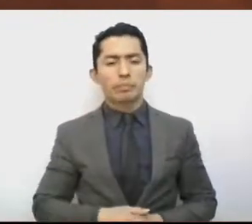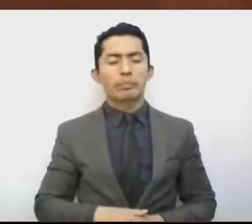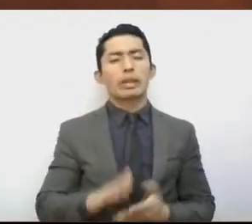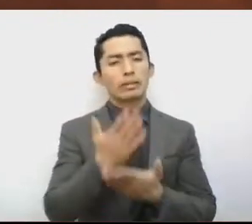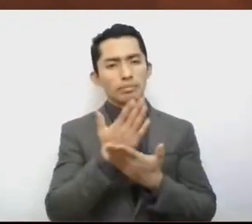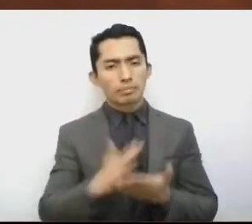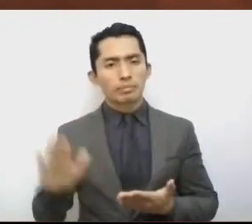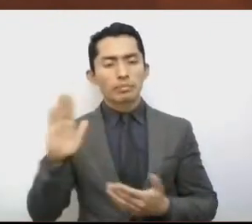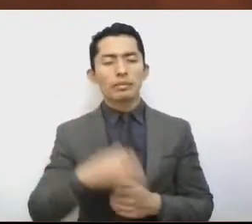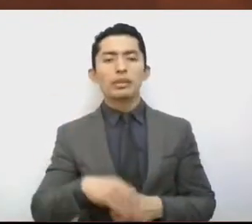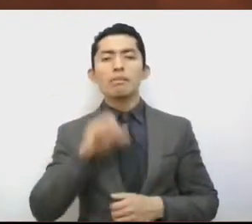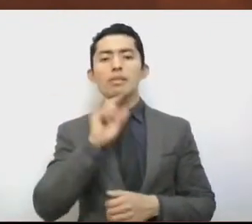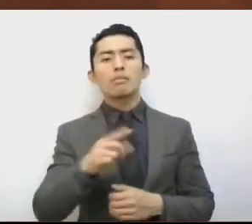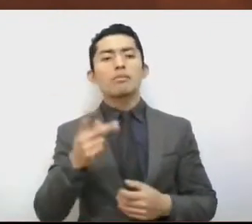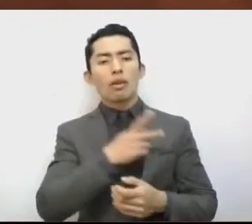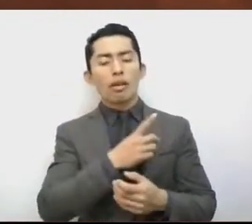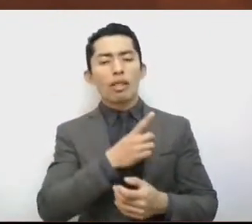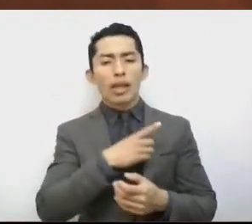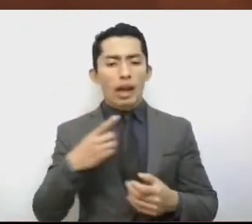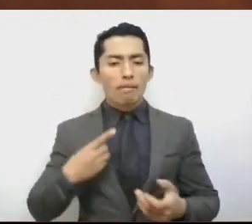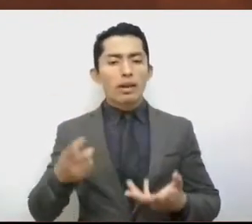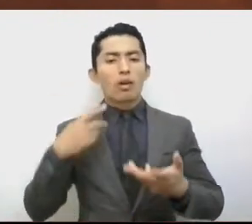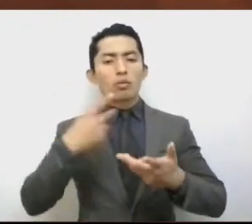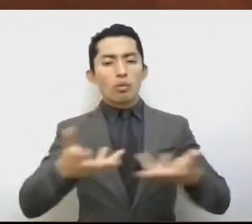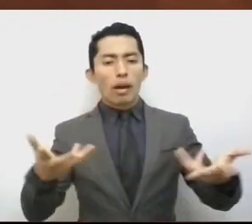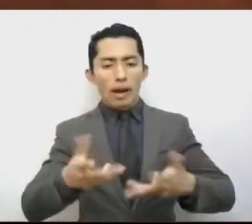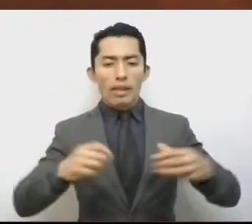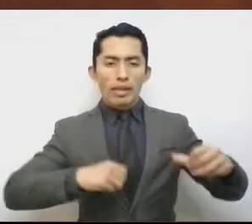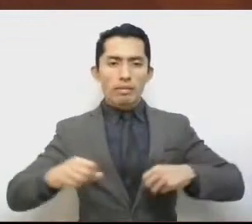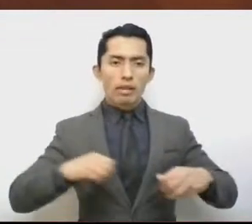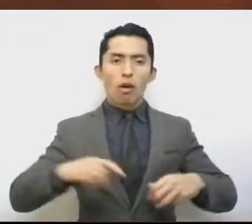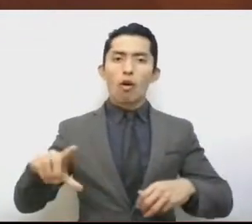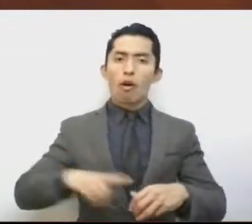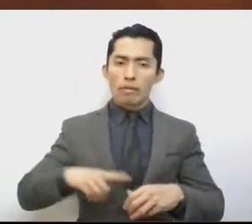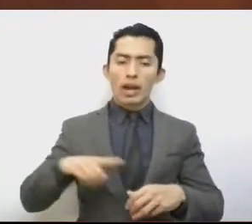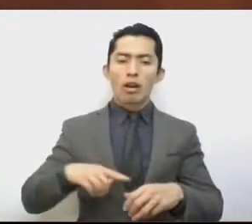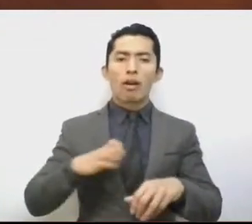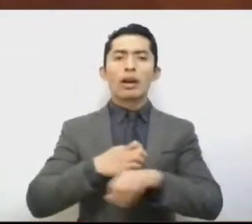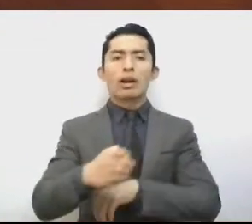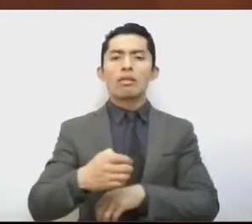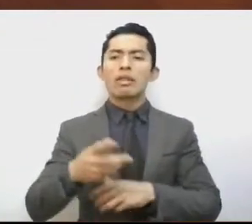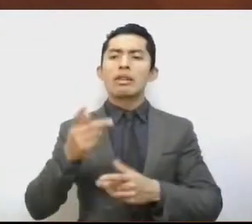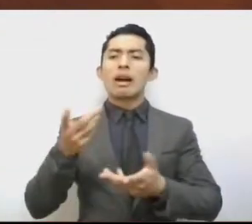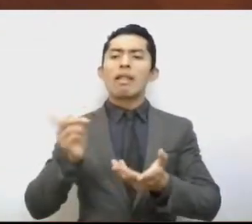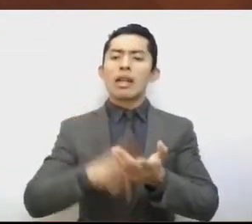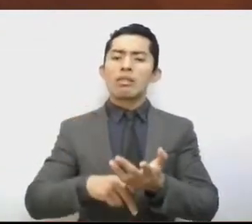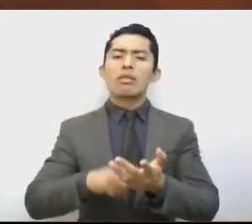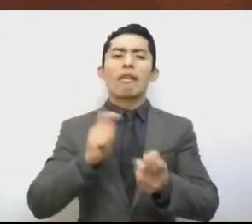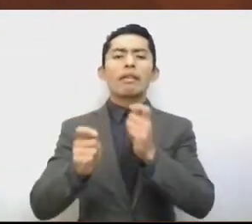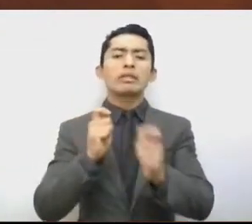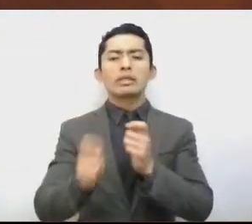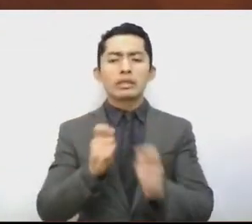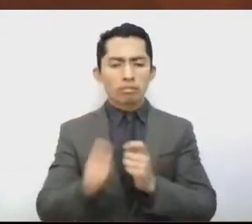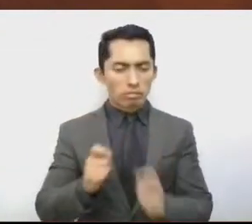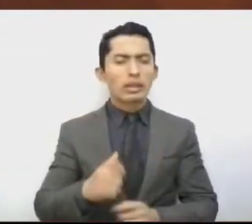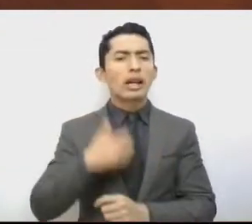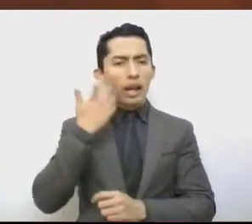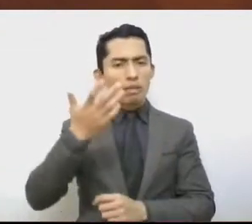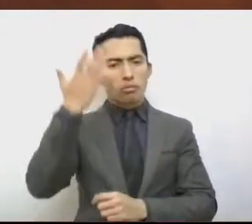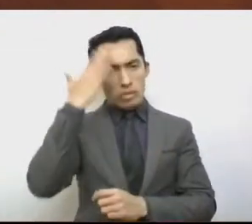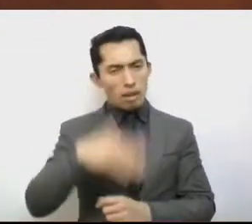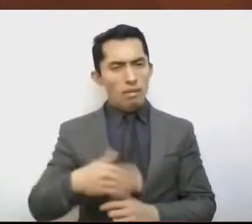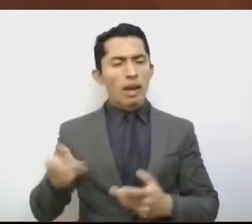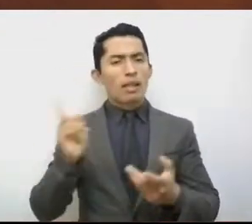cuantificarse las acciones que el gobierno estatal ha realizado. También es importante conocer qué está